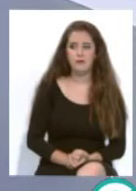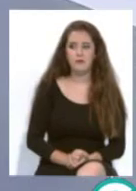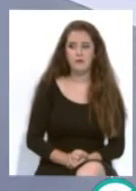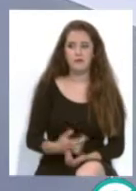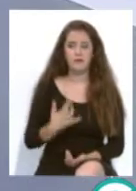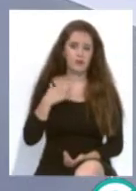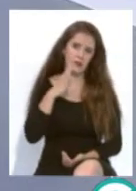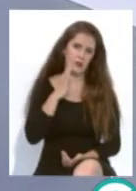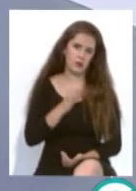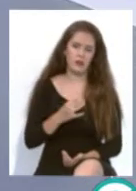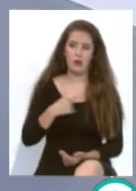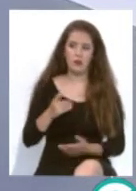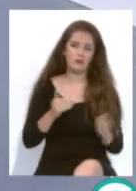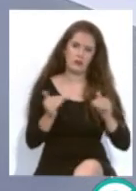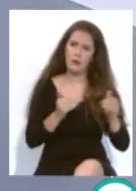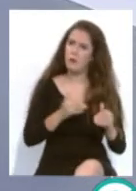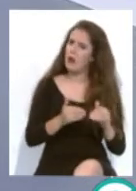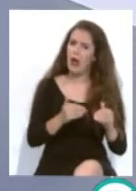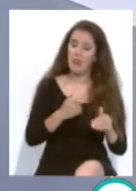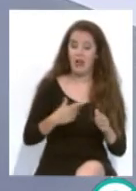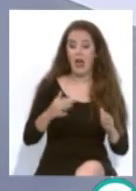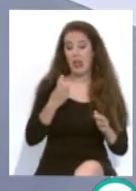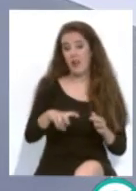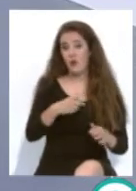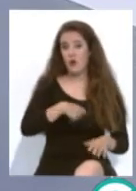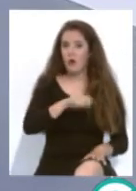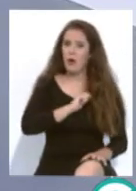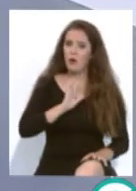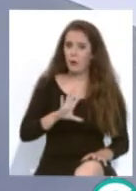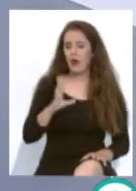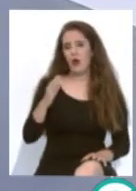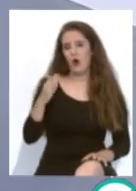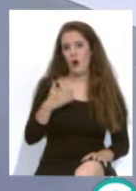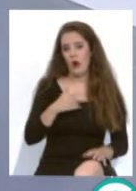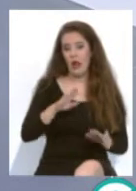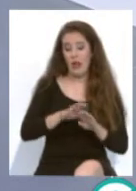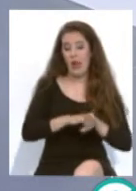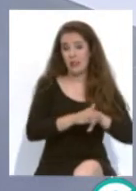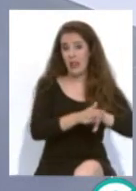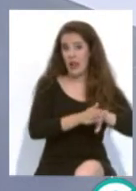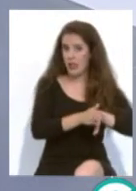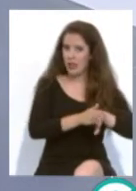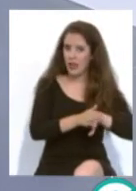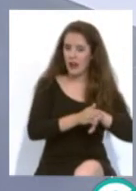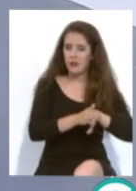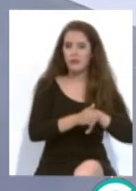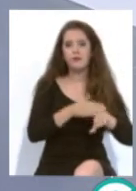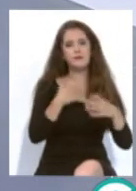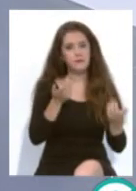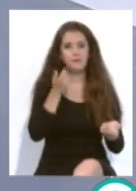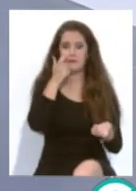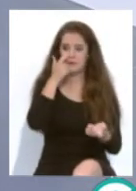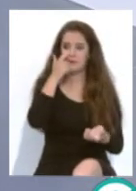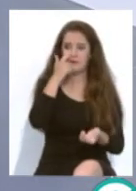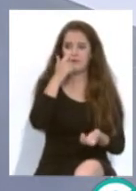archiconocido ya, porque lleva bastante temporada en el fútbol español, pero lo de Estupiñán, el lateral izquierdo, que ya la temporada, bueno, tenía el